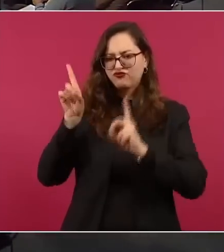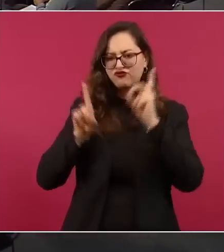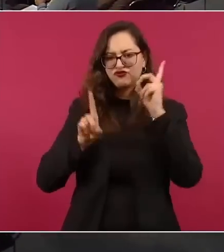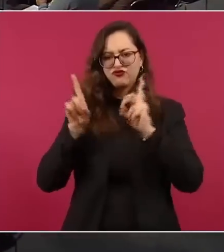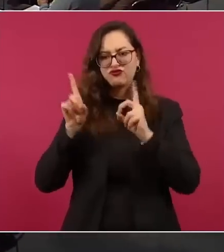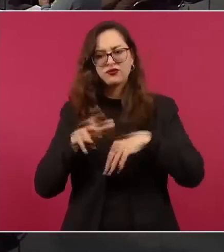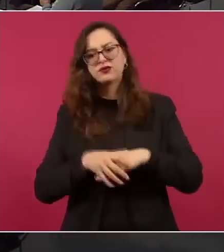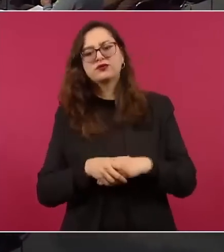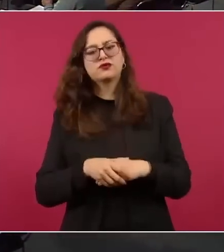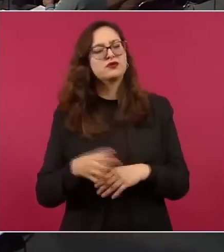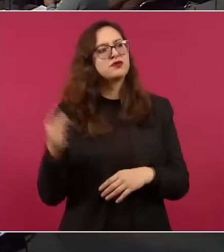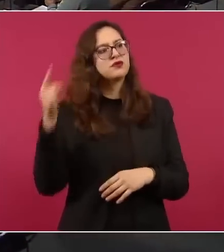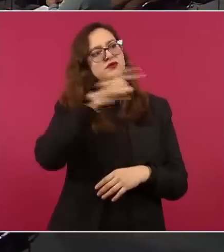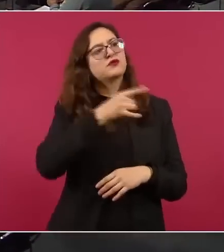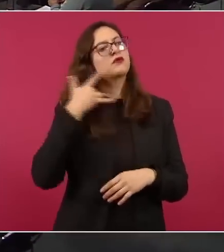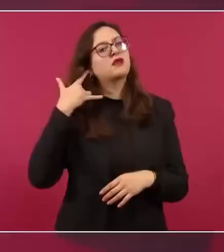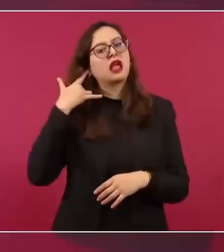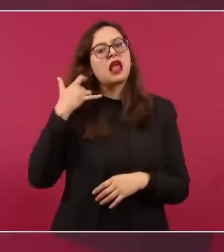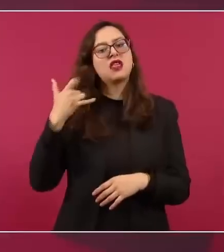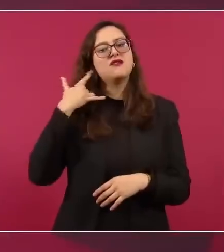opinaba distinto.